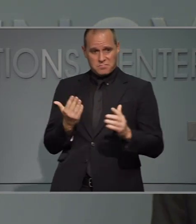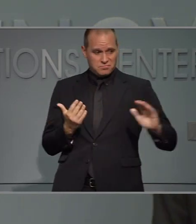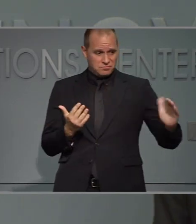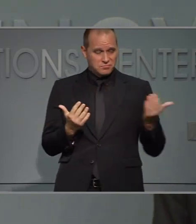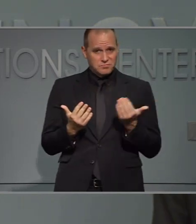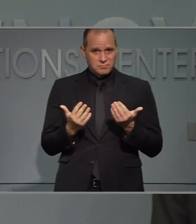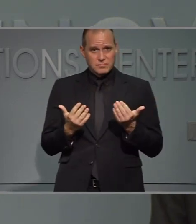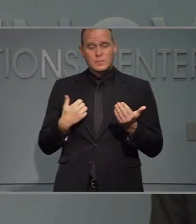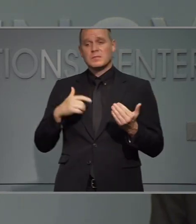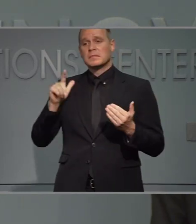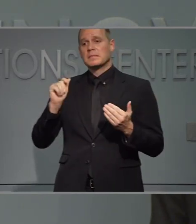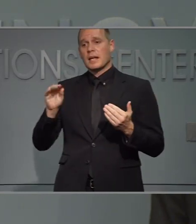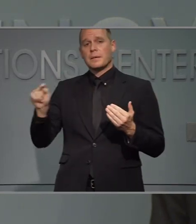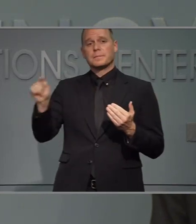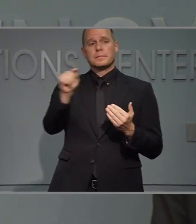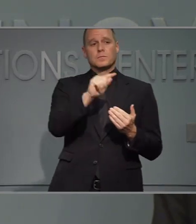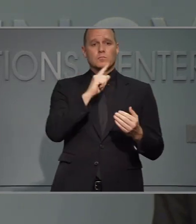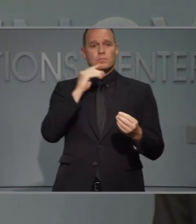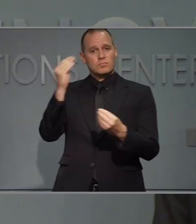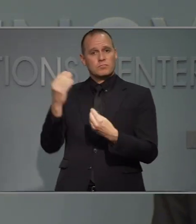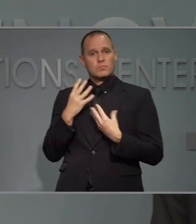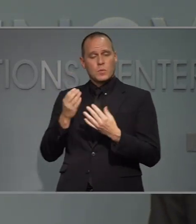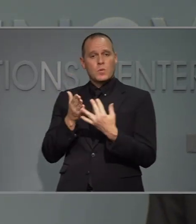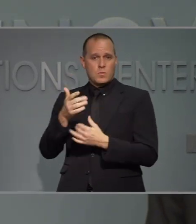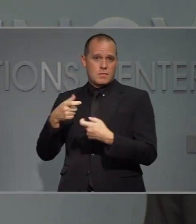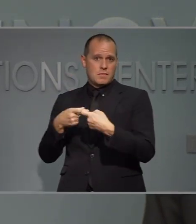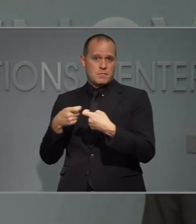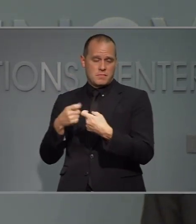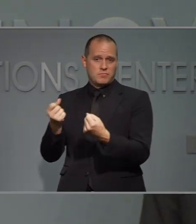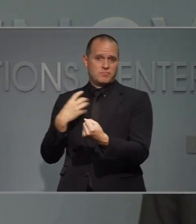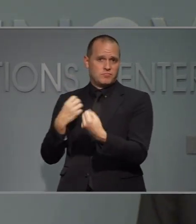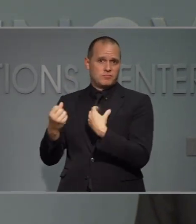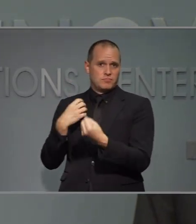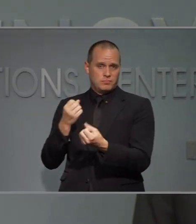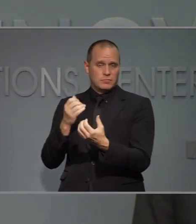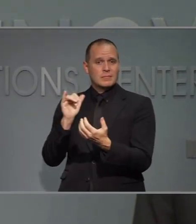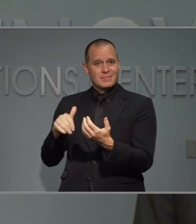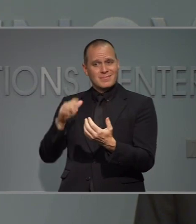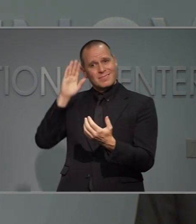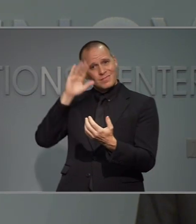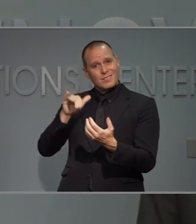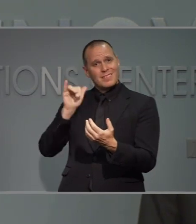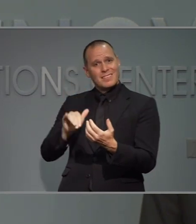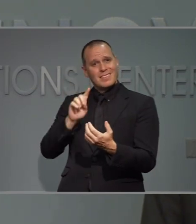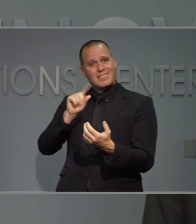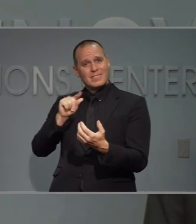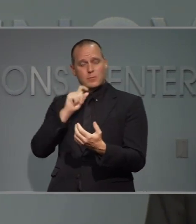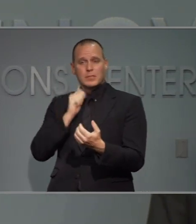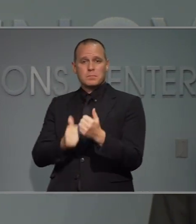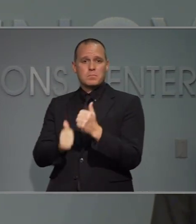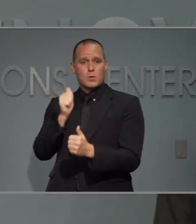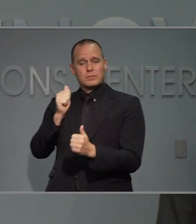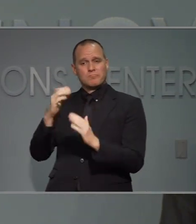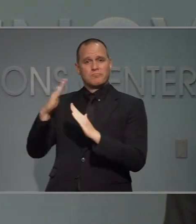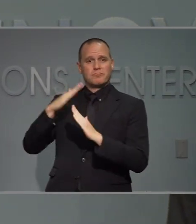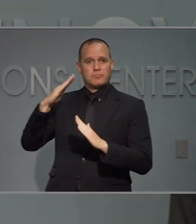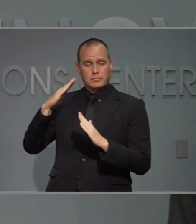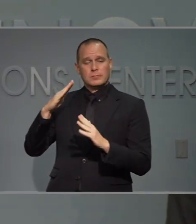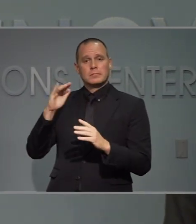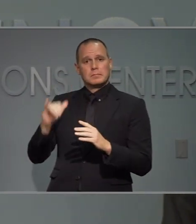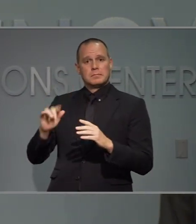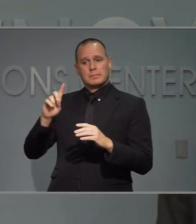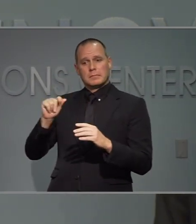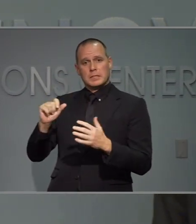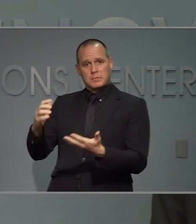subgrupo de datos que proviene de laboratorios que nos reportan por medios electrónicos. Sabemos que esos datos tienen mejor calidad.